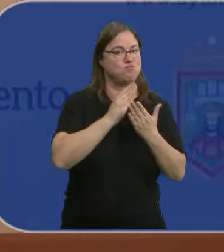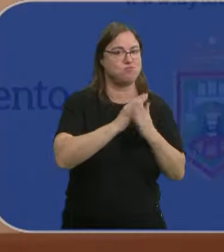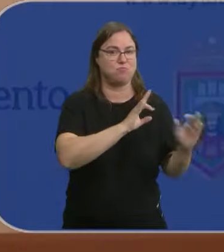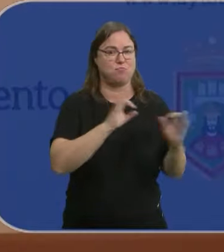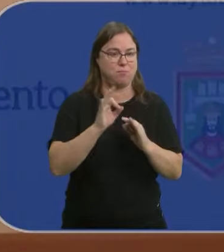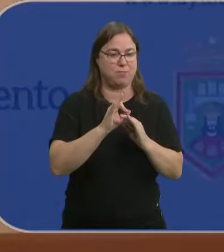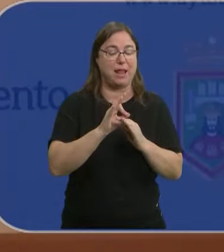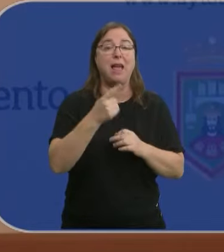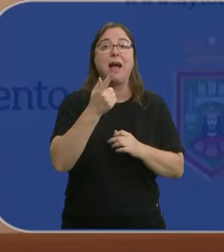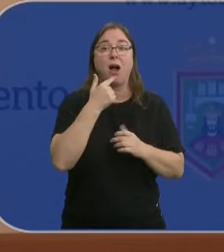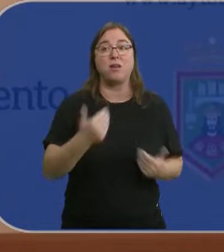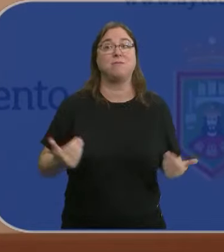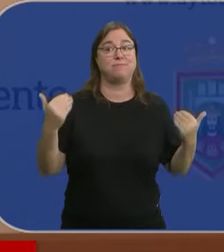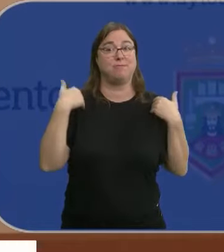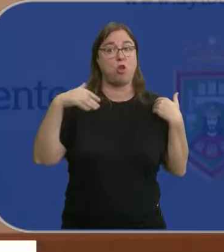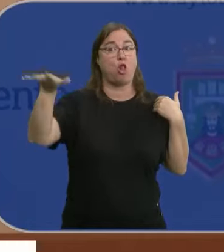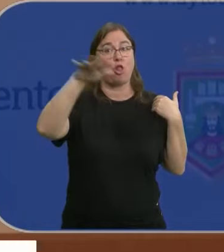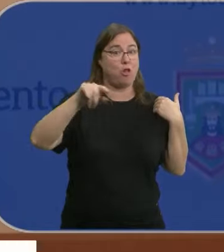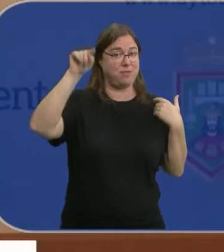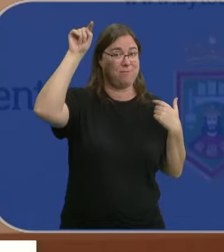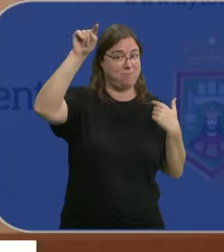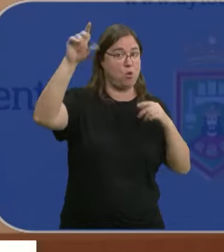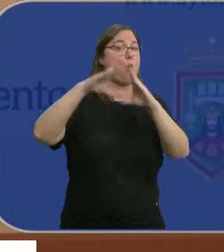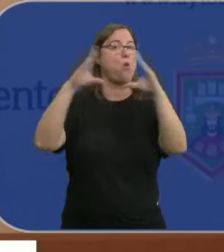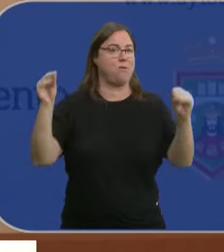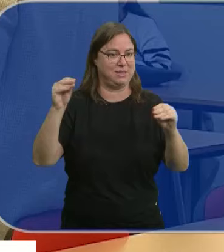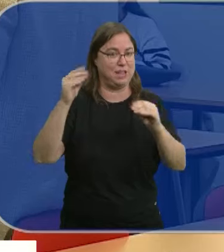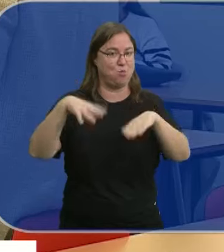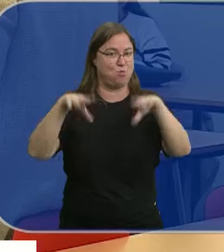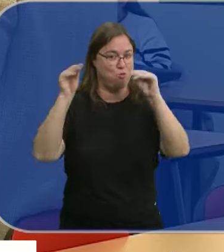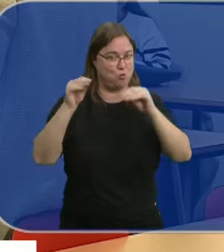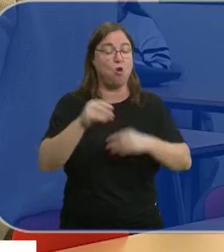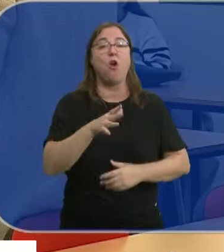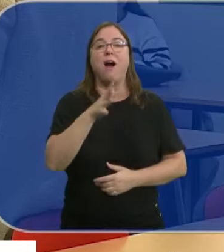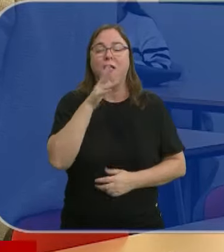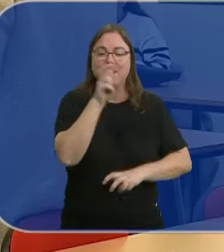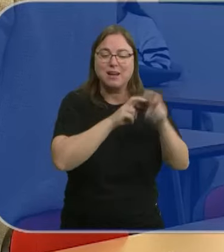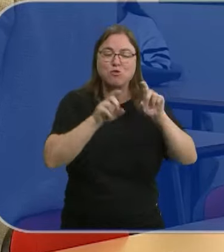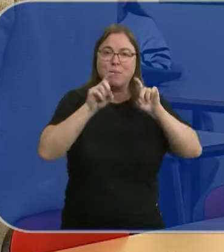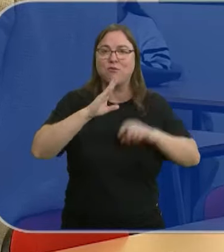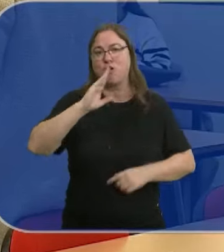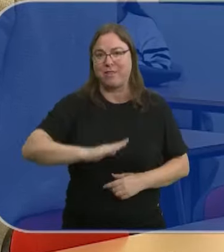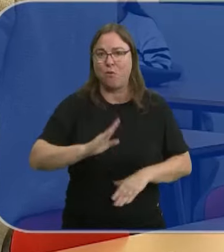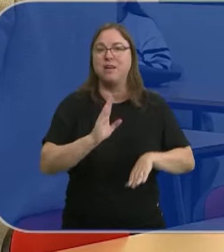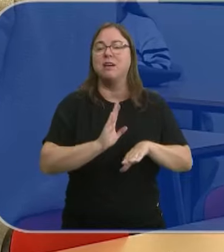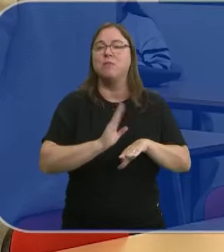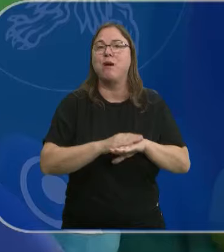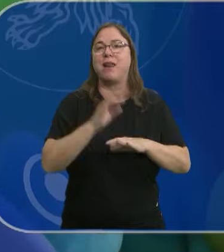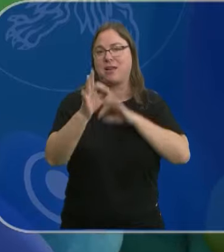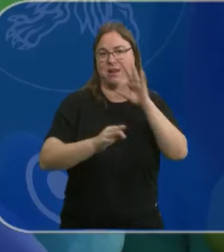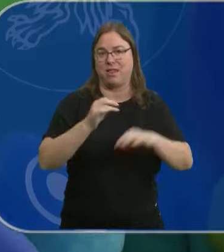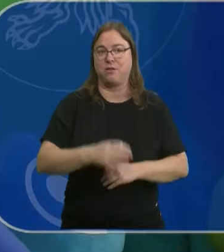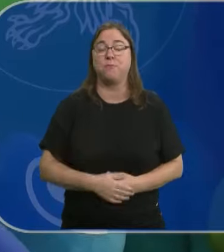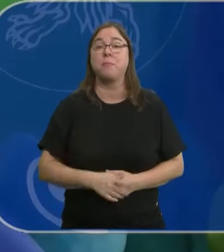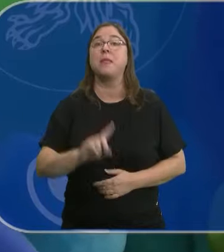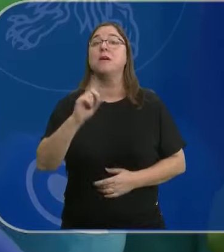acreditable. La pelota está encima del tejado de la Universidad de Burgos. Y encontrar al profesorado adecuado para impartir el grado.